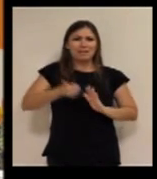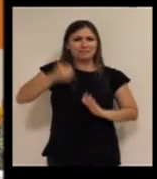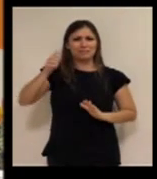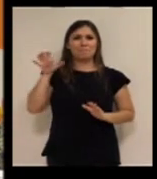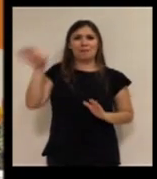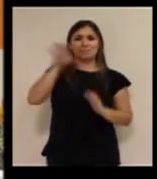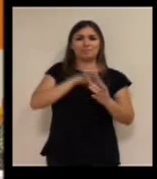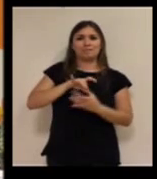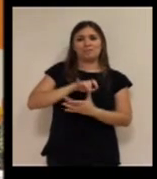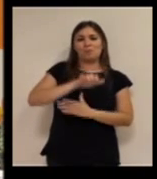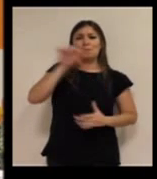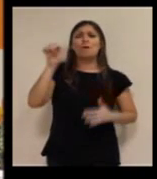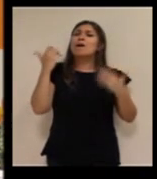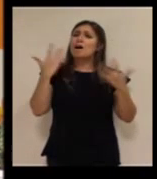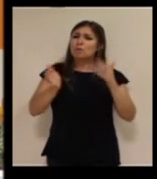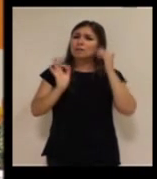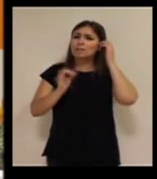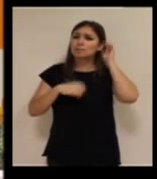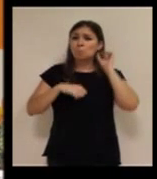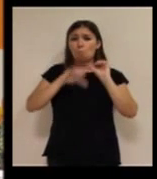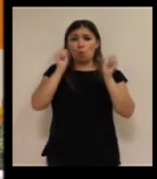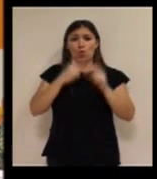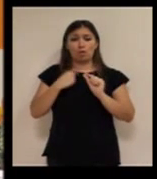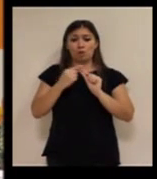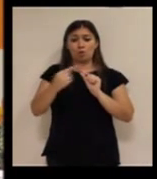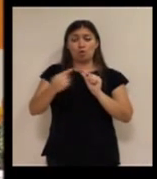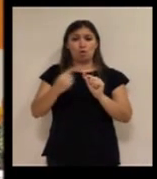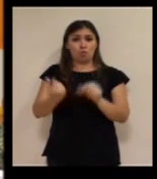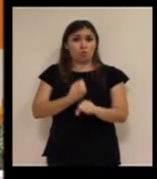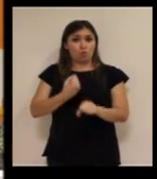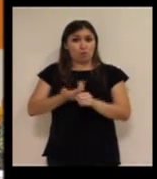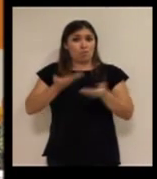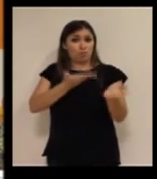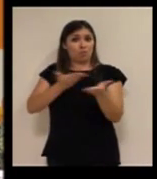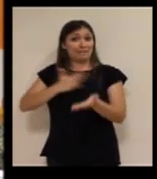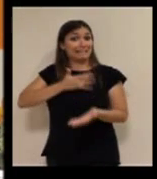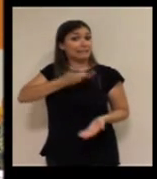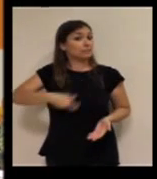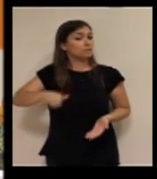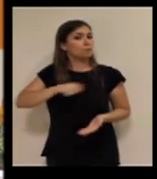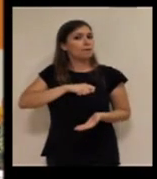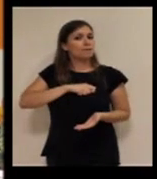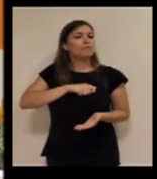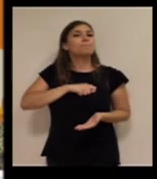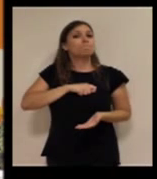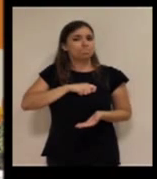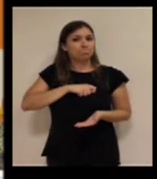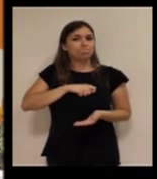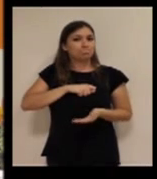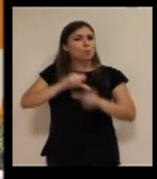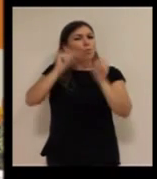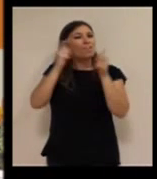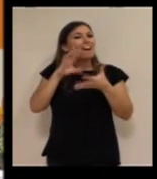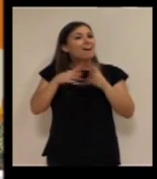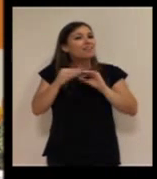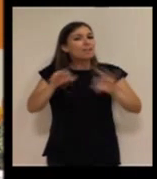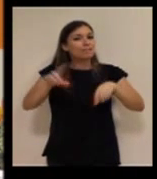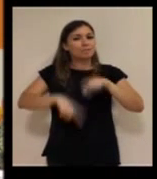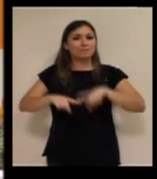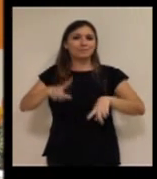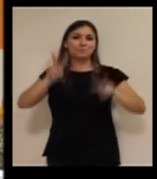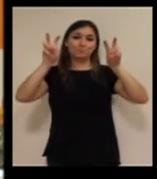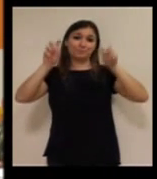el resto de países europeos. Aunque sí que es cierto que nuestro modelo de teleasistencia, el modelo en España está adaptado a nuestro